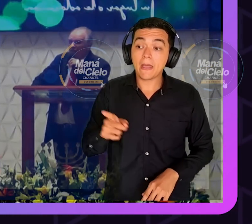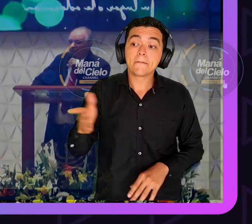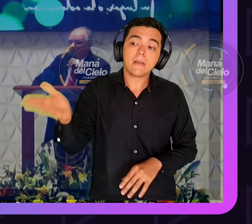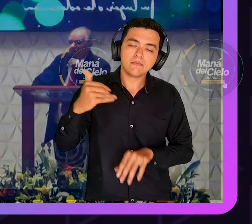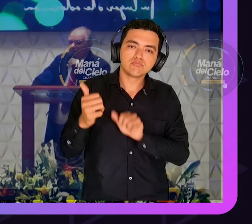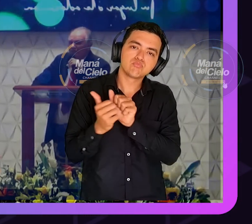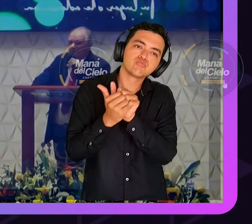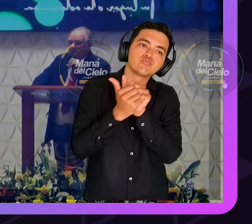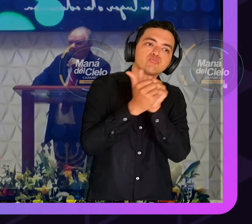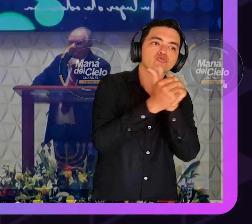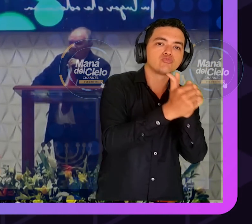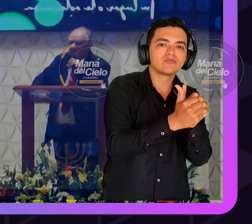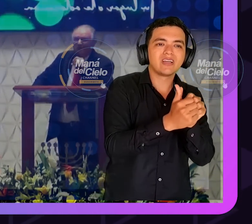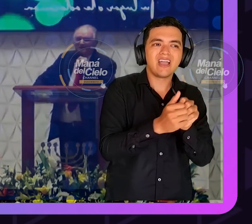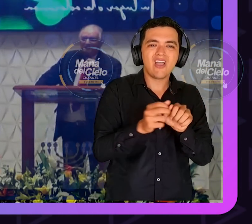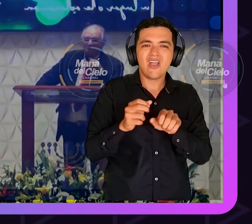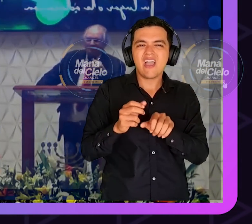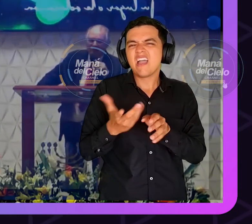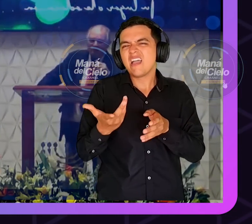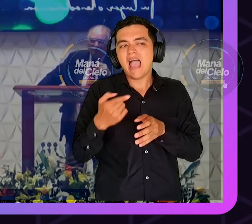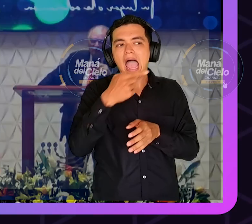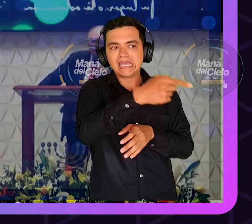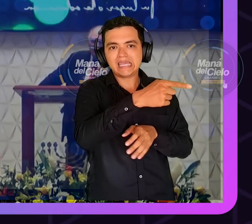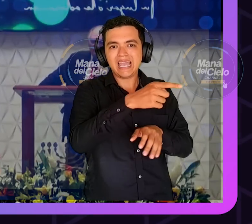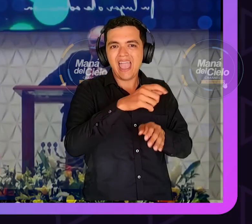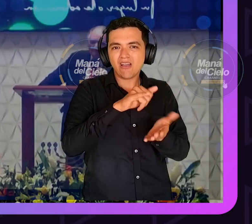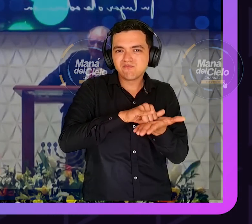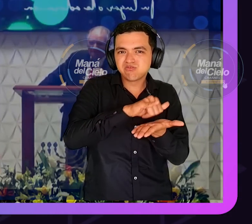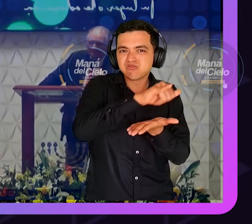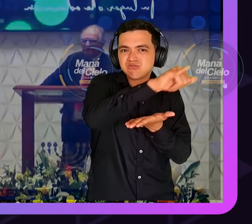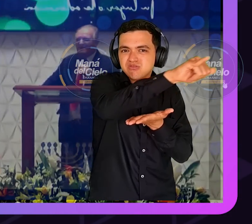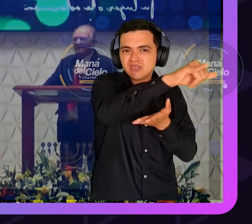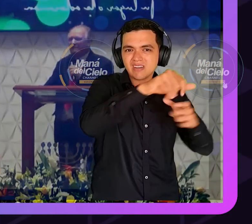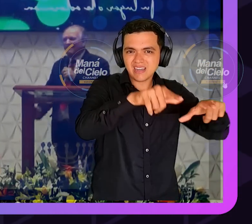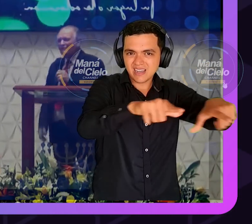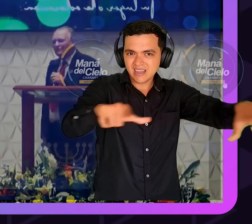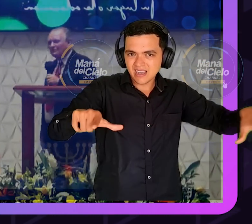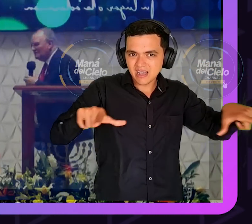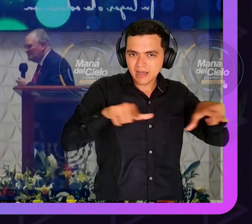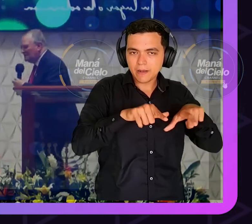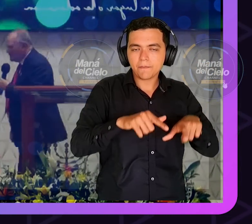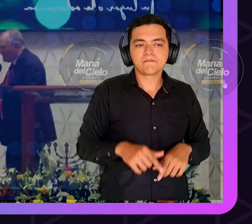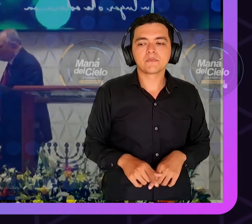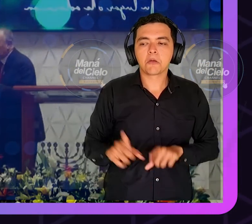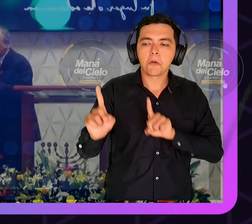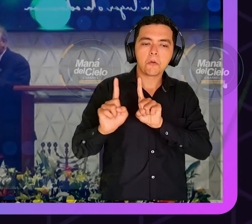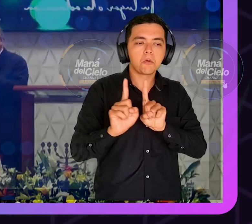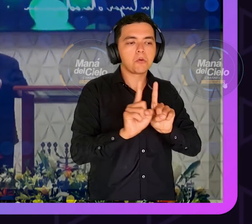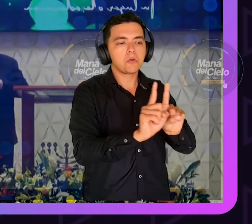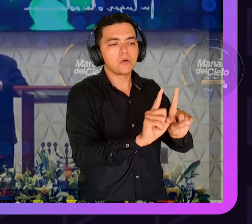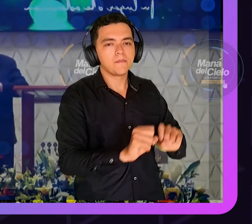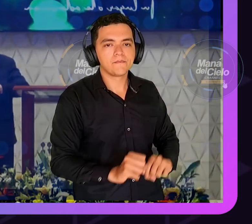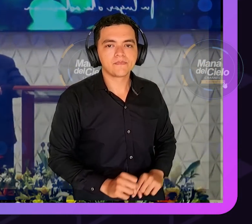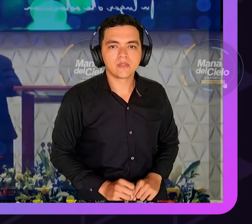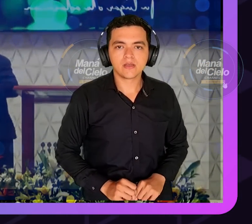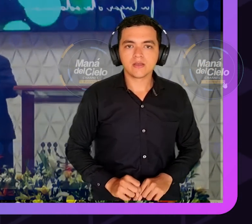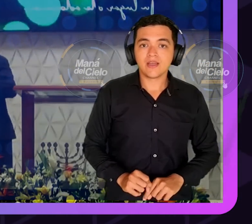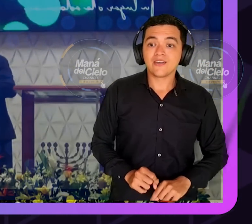está cojo él es paciente para con todos así que hermanos esto es irrenunciable